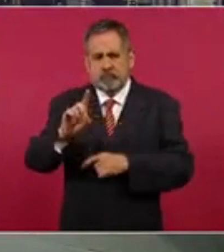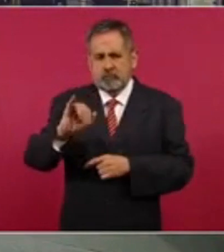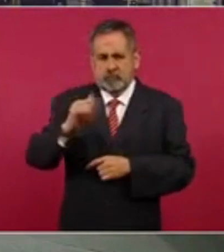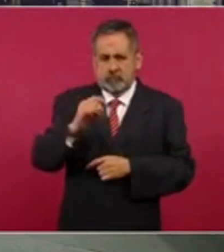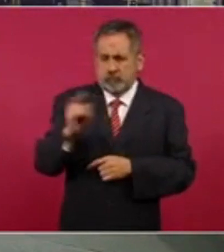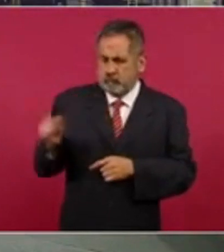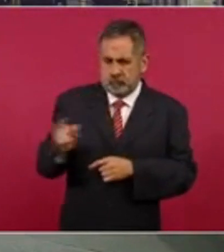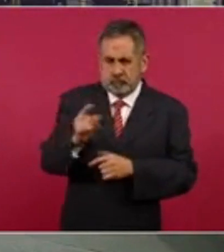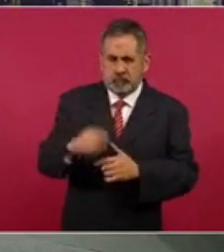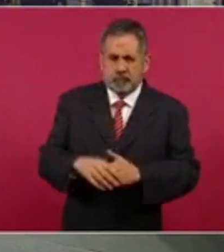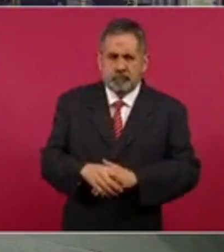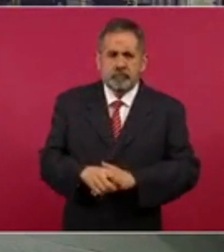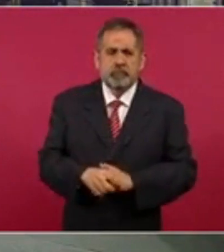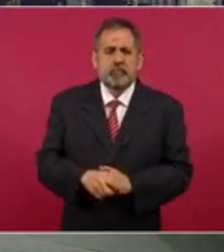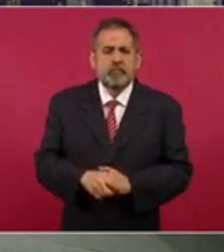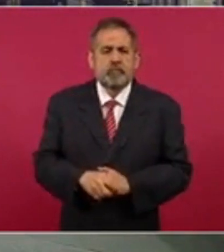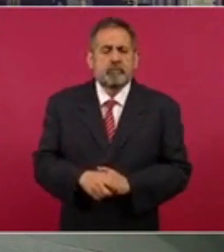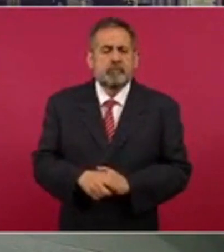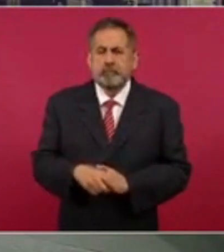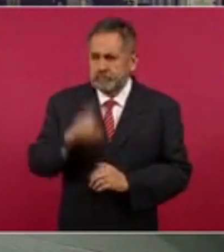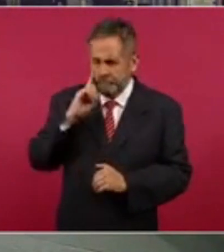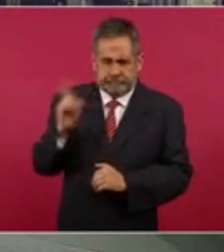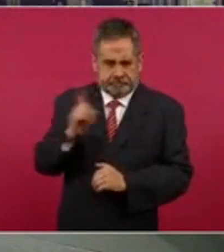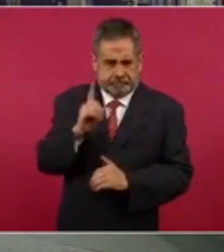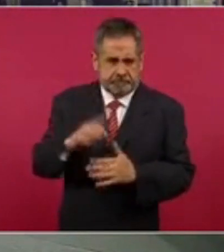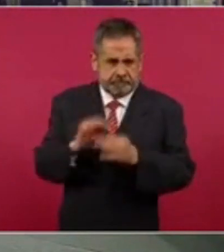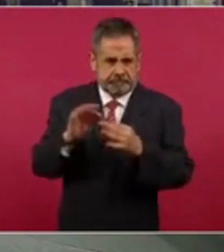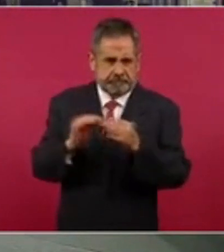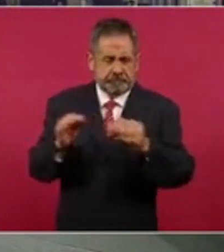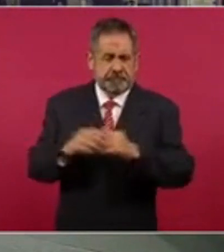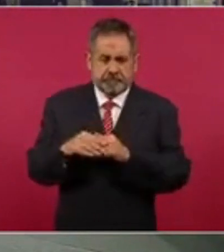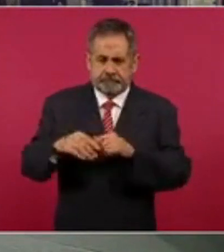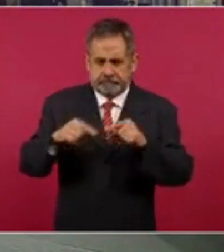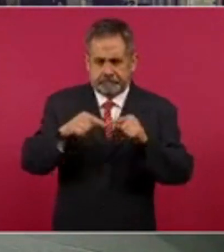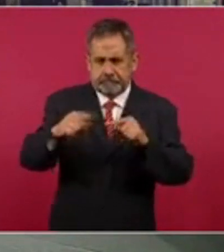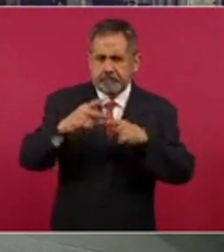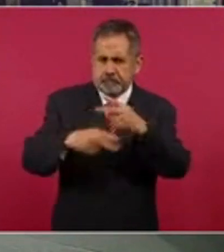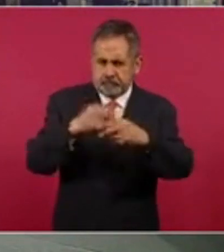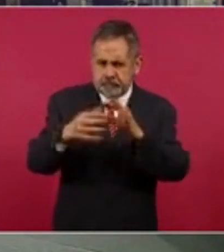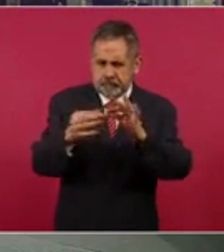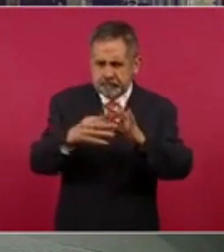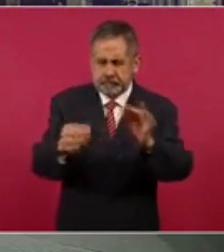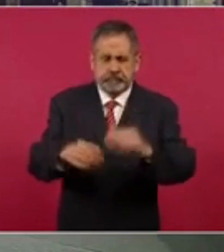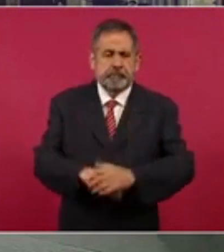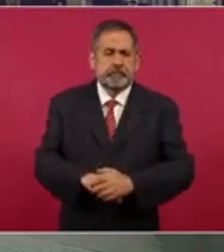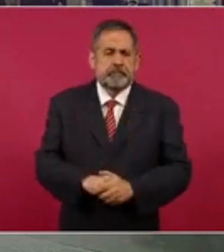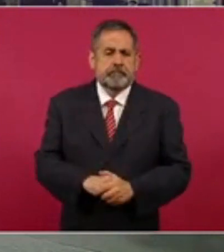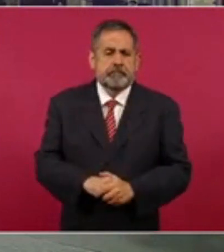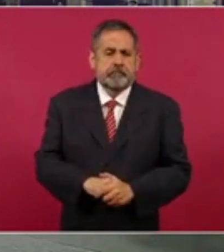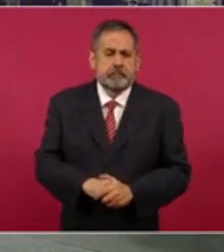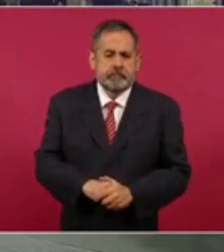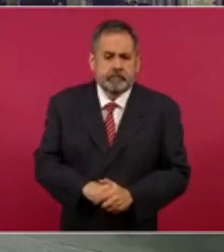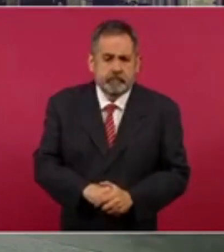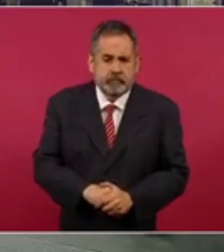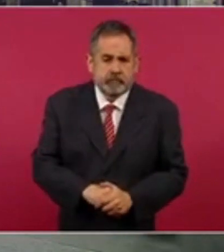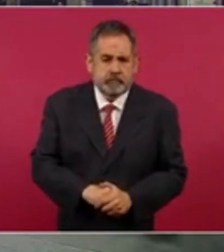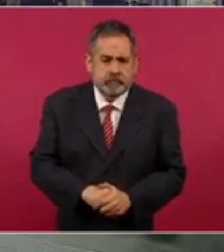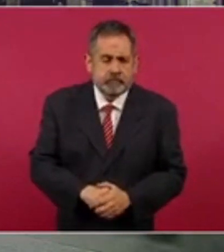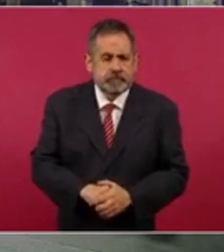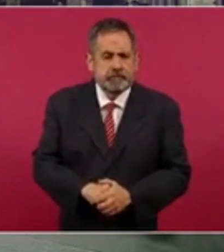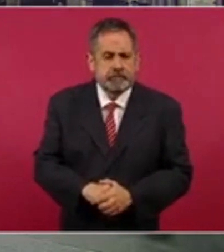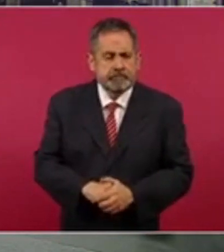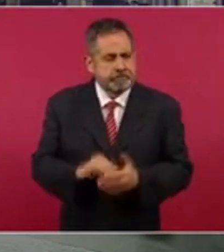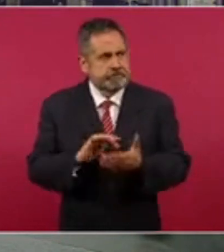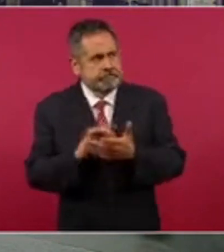el del tramo? Te voy a explicar. Sí, gracias. ¿Por